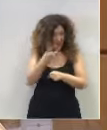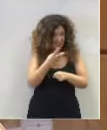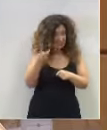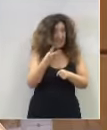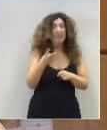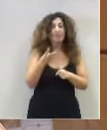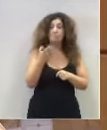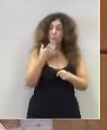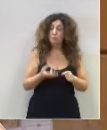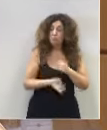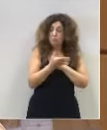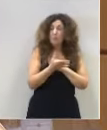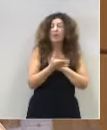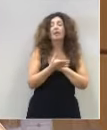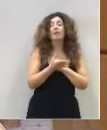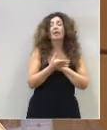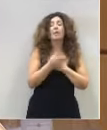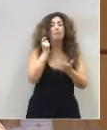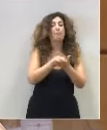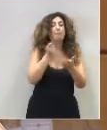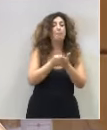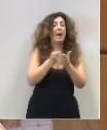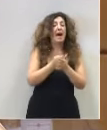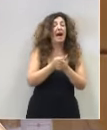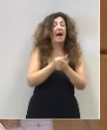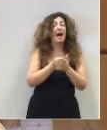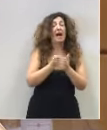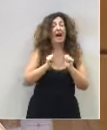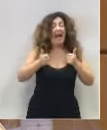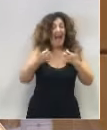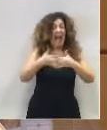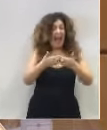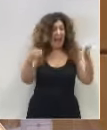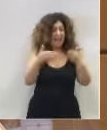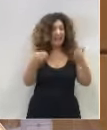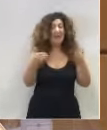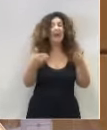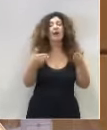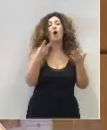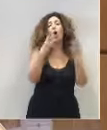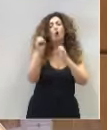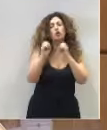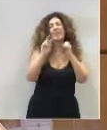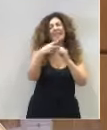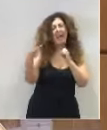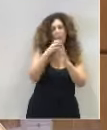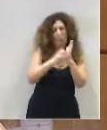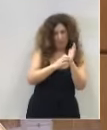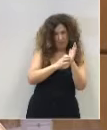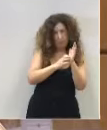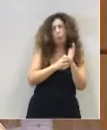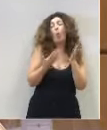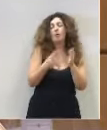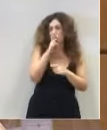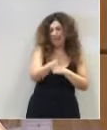hasta 80 euros en la cuota de arranque, que va a ser de tres años frente al año que está establecido en la reforma del